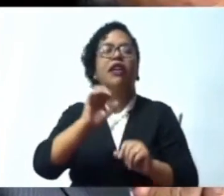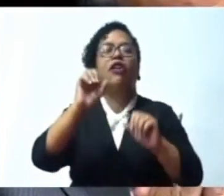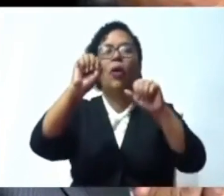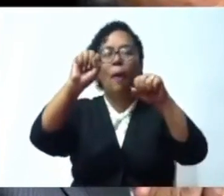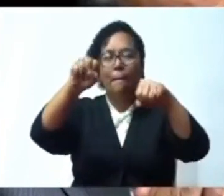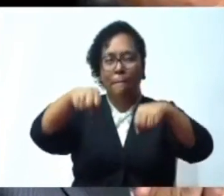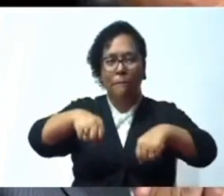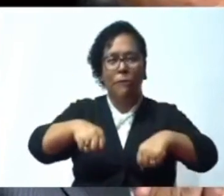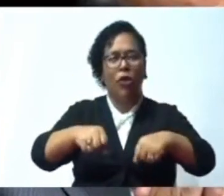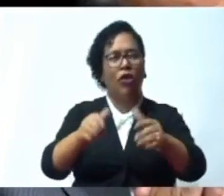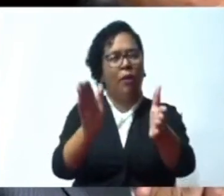enhorabuena